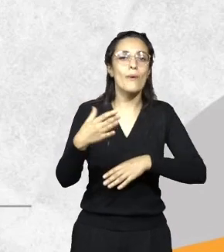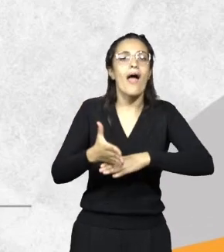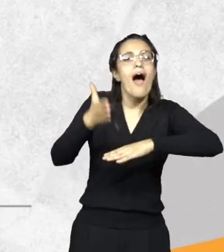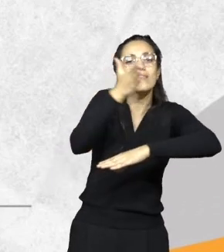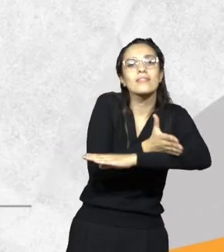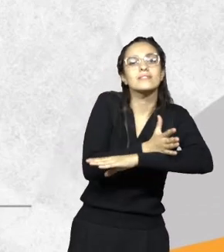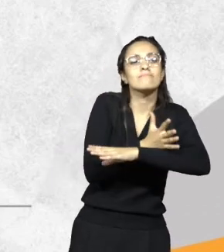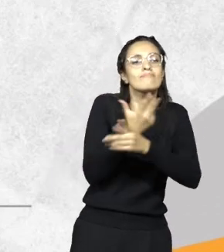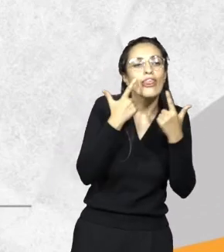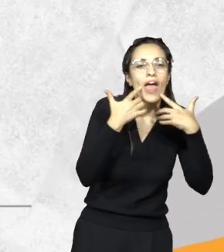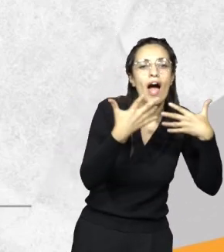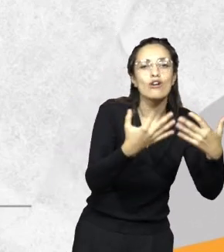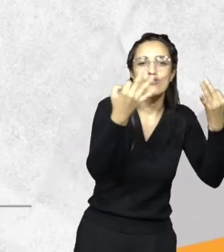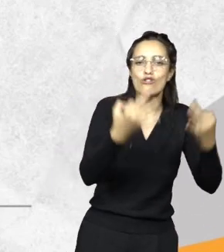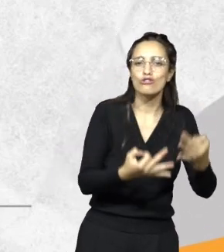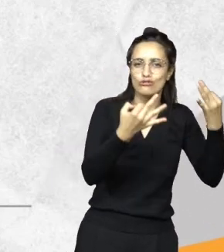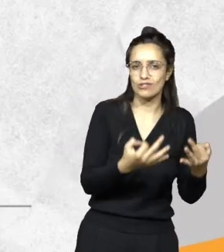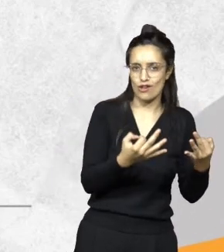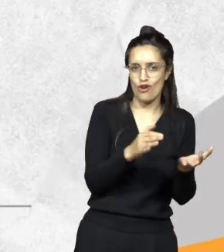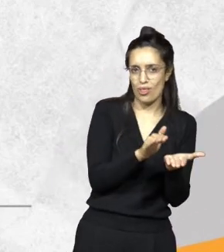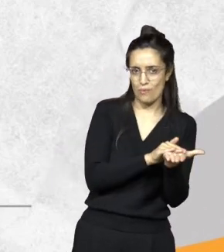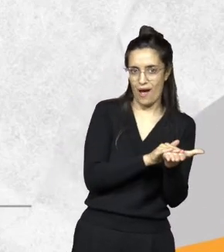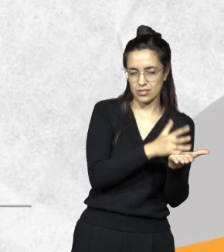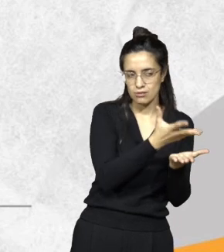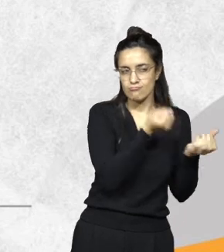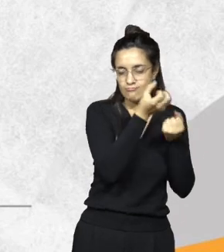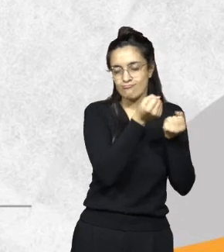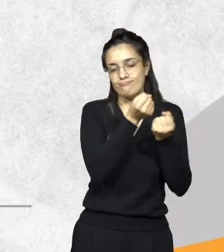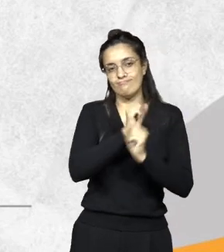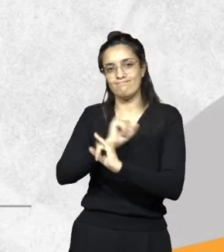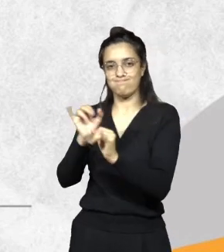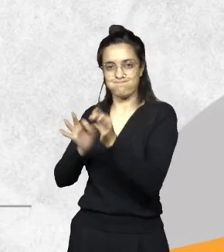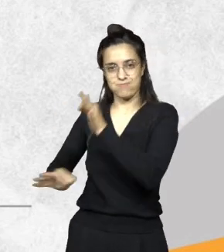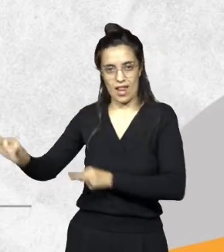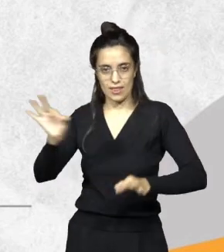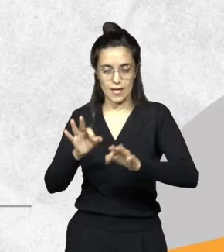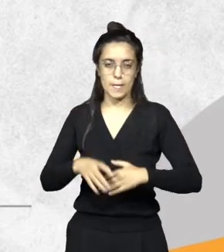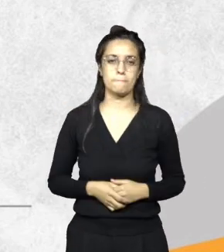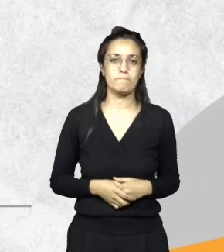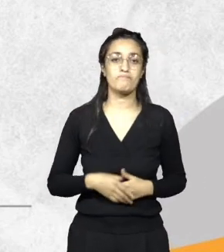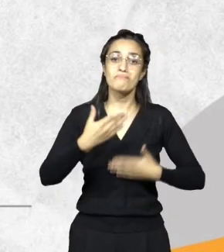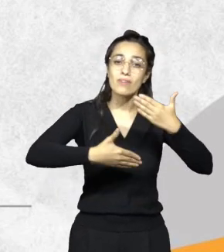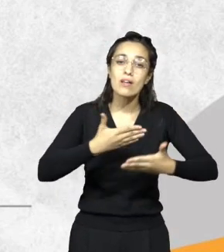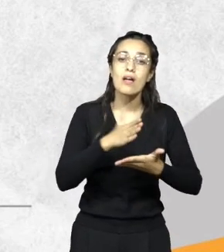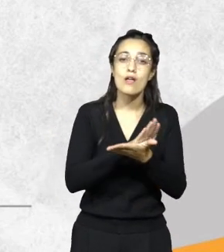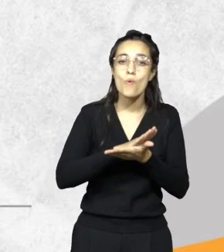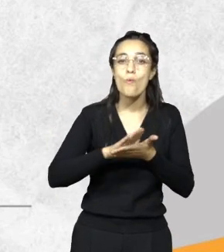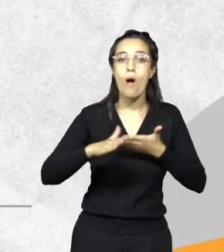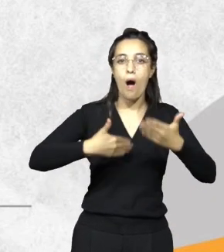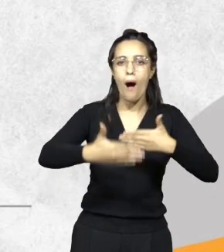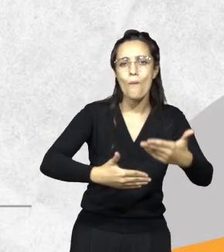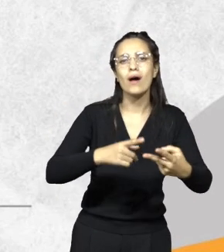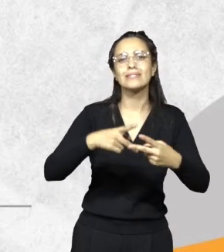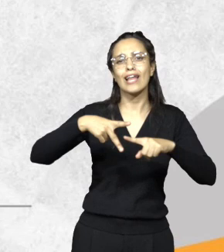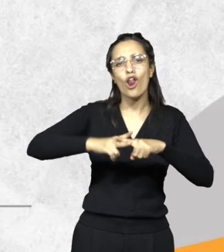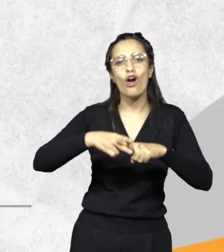trabajar y optimizar los recursos, sobre todo. Desarrollar nuevos avances, nuevas tecnologías, herramientas de detección, eso es fundamental.